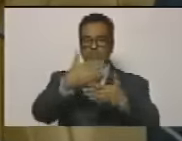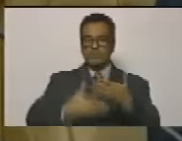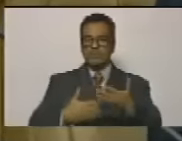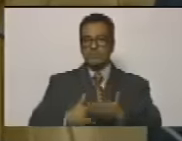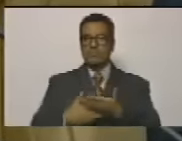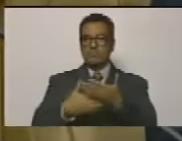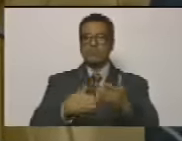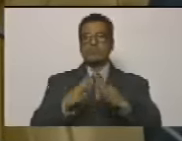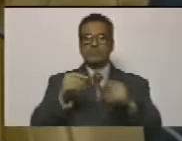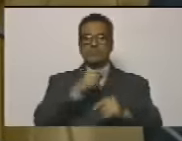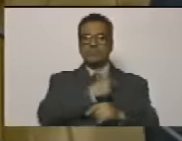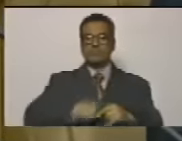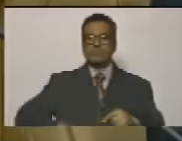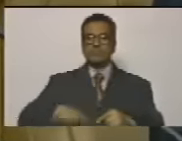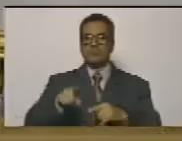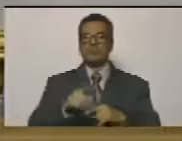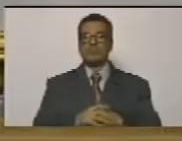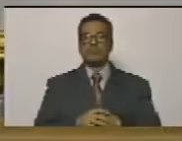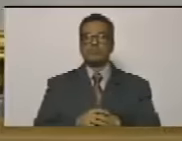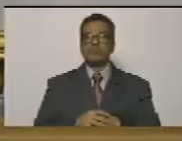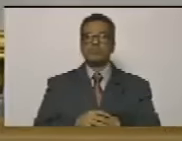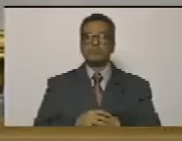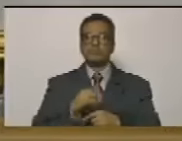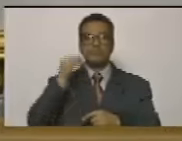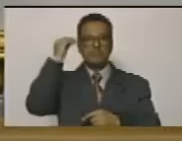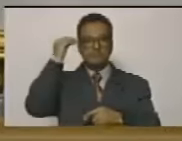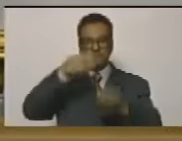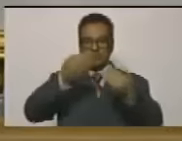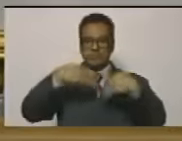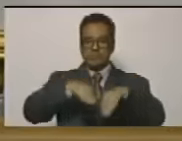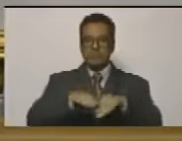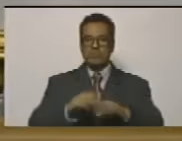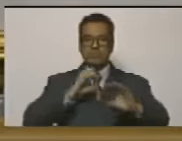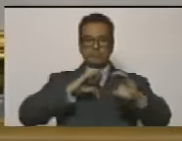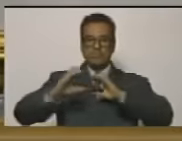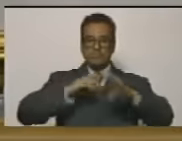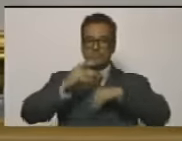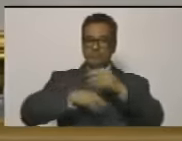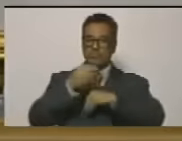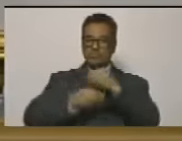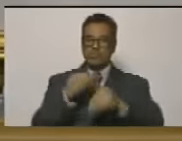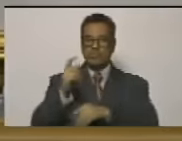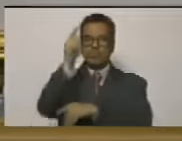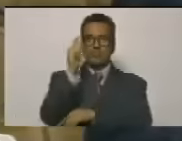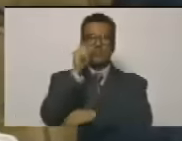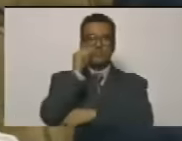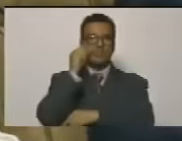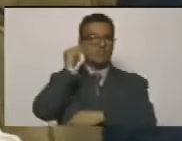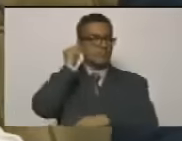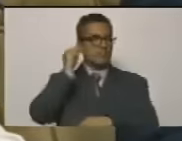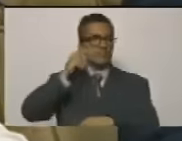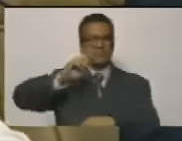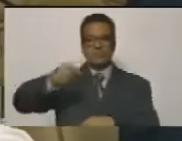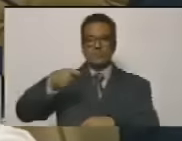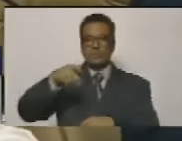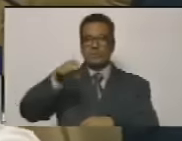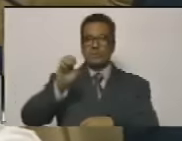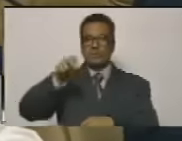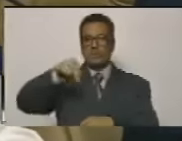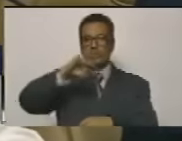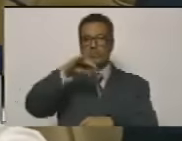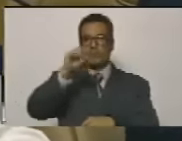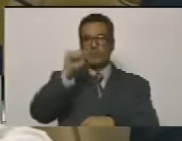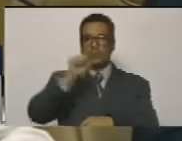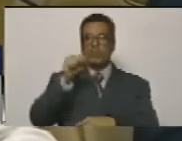lista anexa. Es todo, Ciudadano Presidente. En cuenta. Siguiente. Comunicación suscrita por la diputada Génesis Garbet por el Estado Falcón,